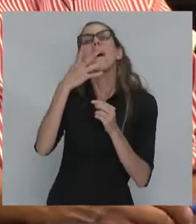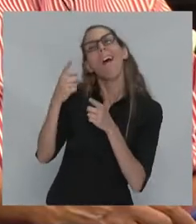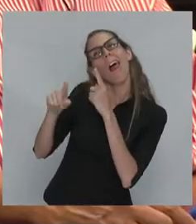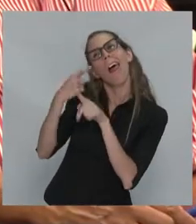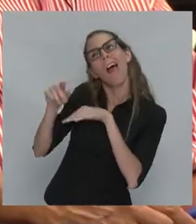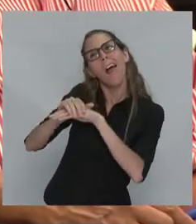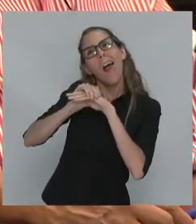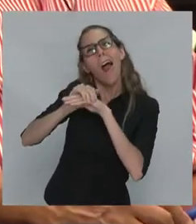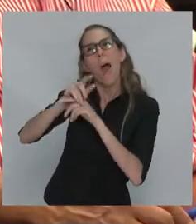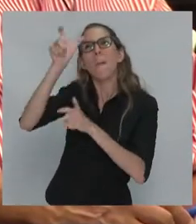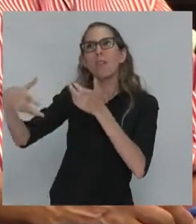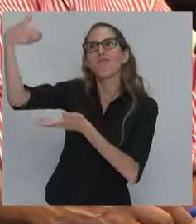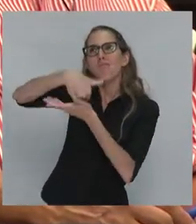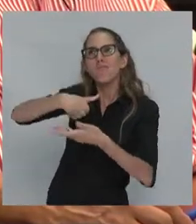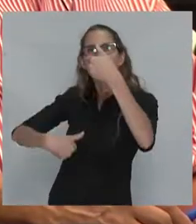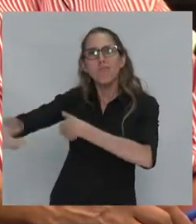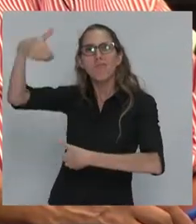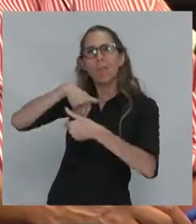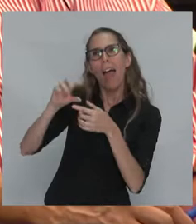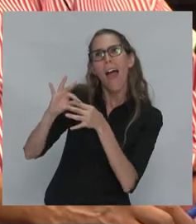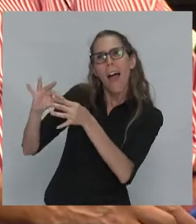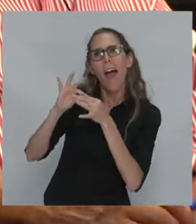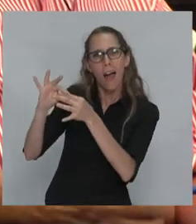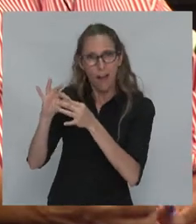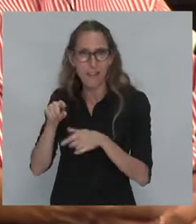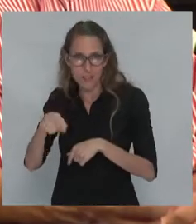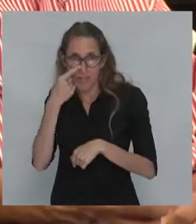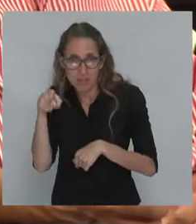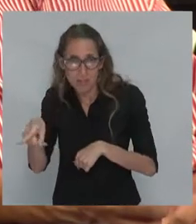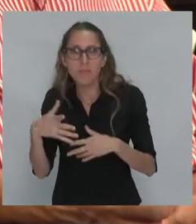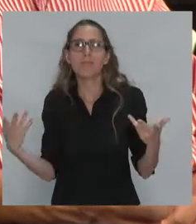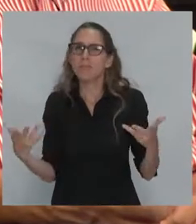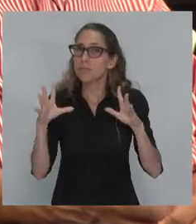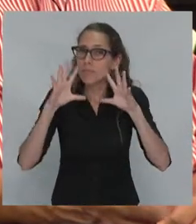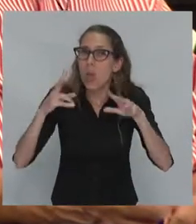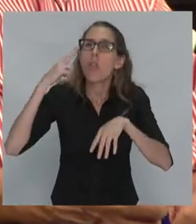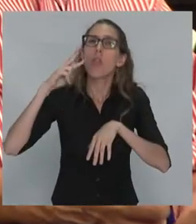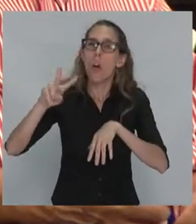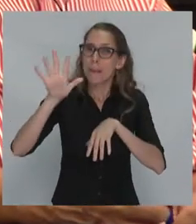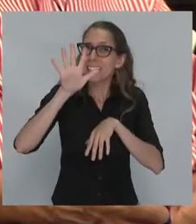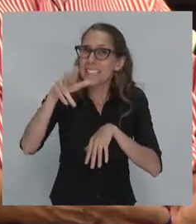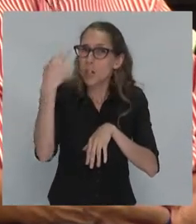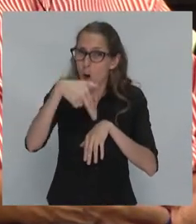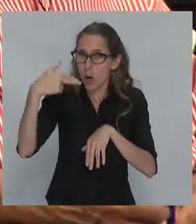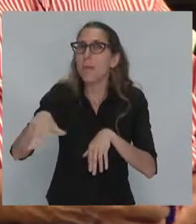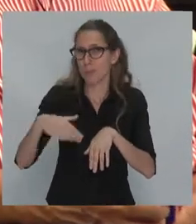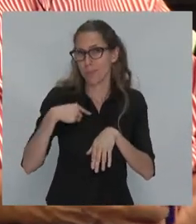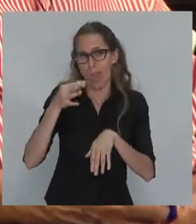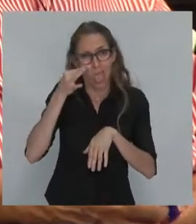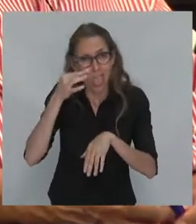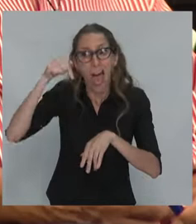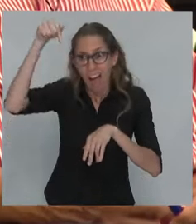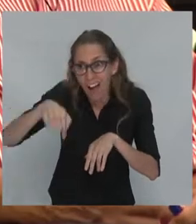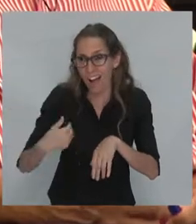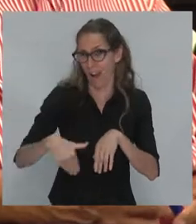extranjeros. Y aquí sí debemos de reconocer, noviembre del 2005, que me tocó vivirlo aquí en